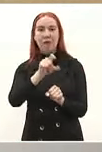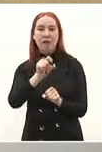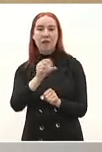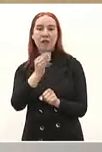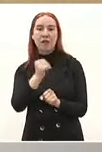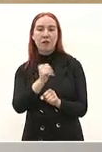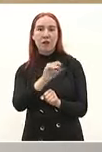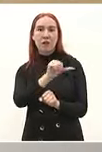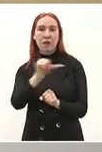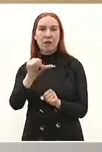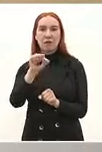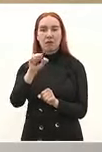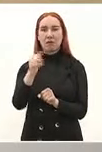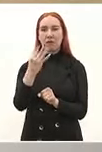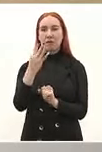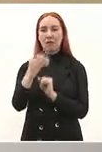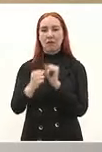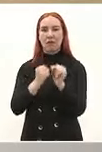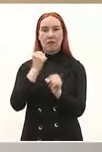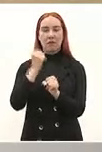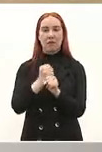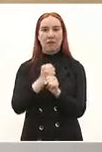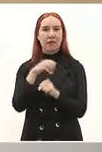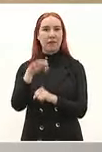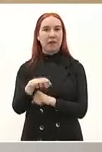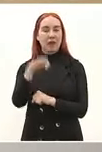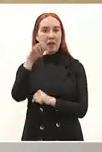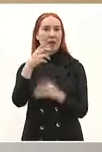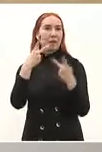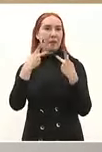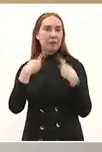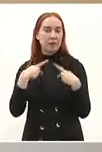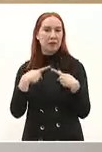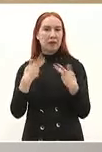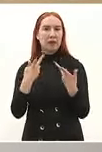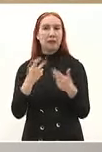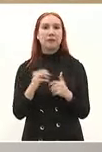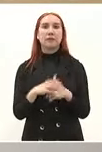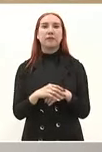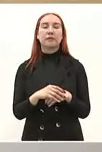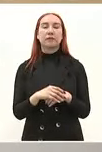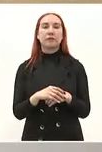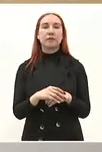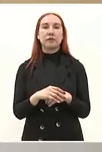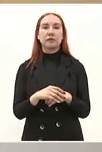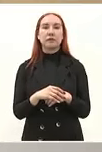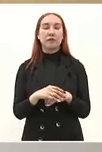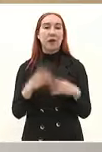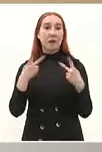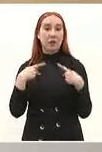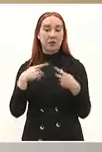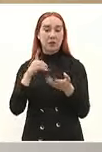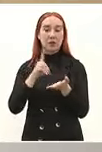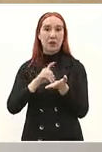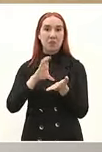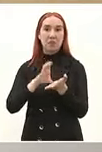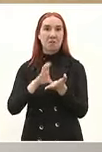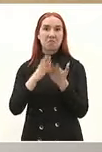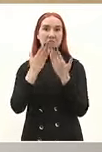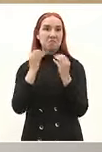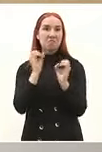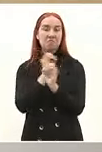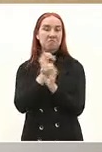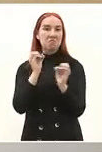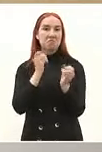el pensionado o mejor dicho la persona con discapacidad no recibía